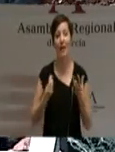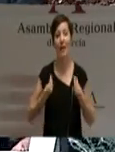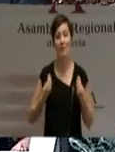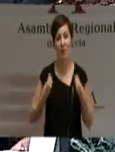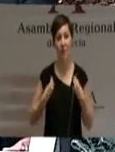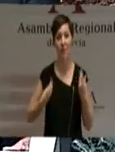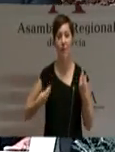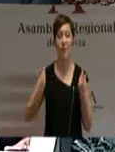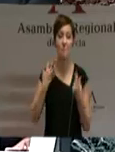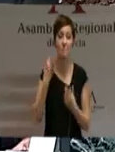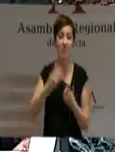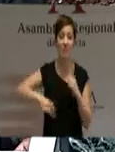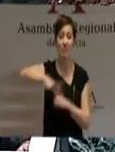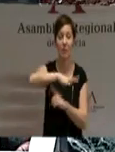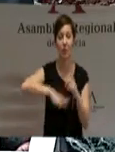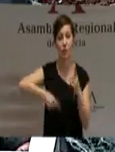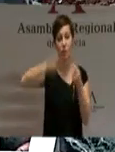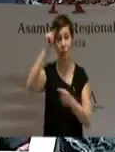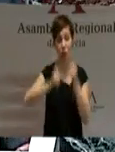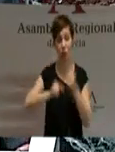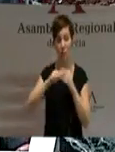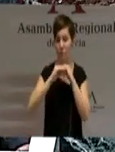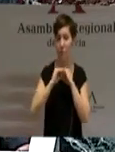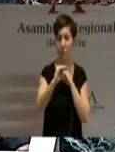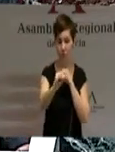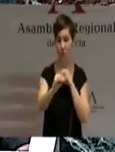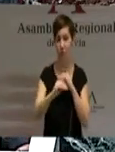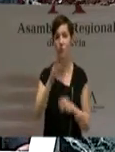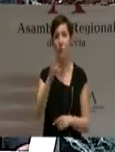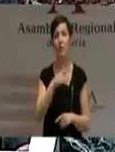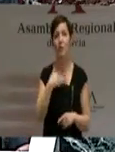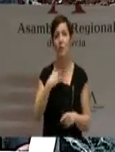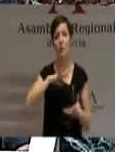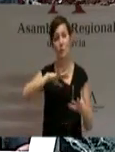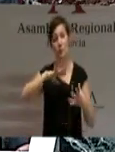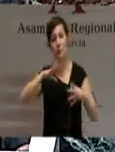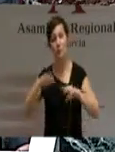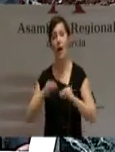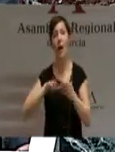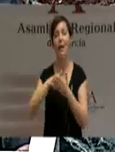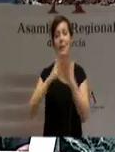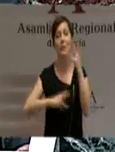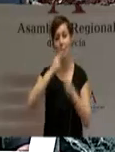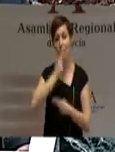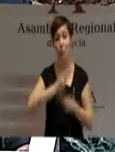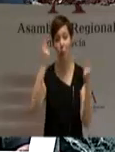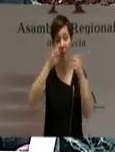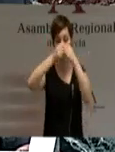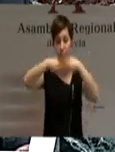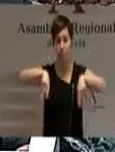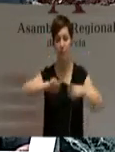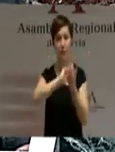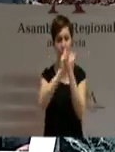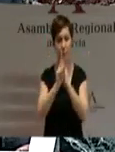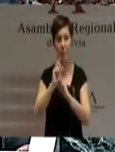presupuestaria y sostenibilidad financiera se han de conseguir transformando la Administración pública, cambiando el tejido productivo y el